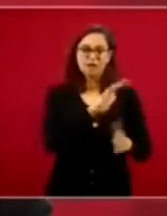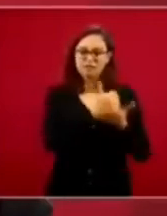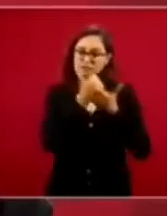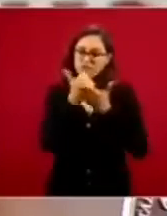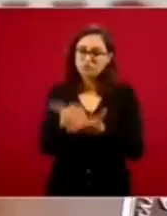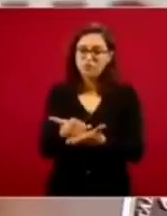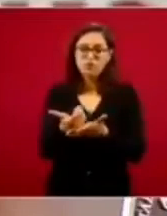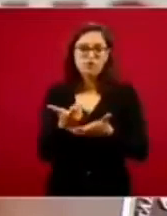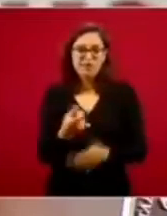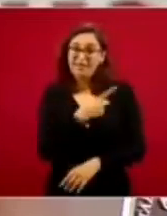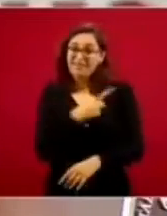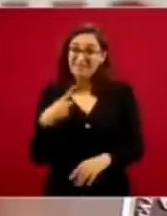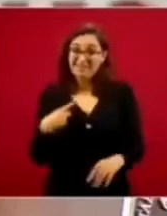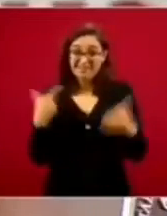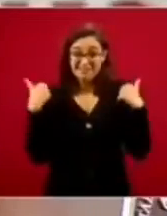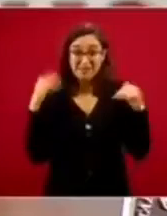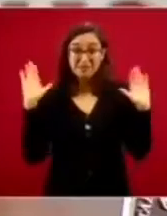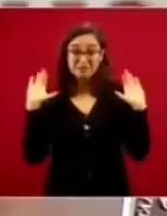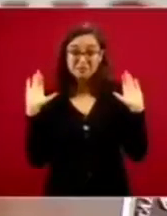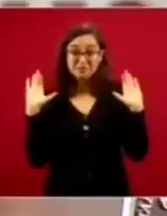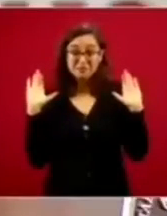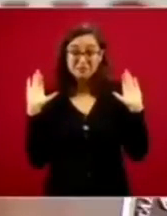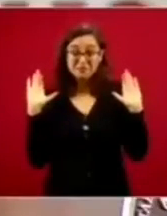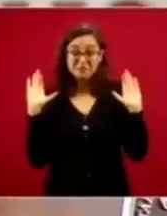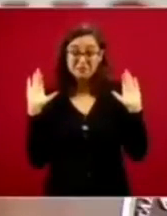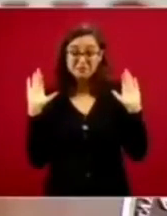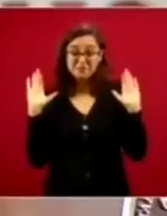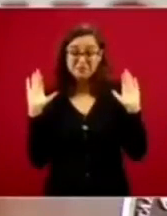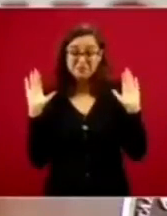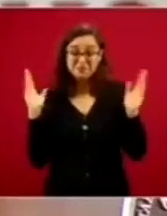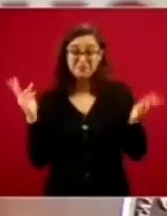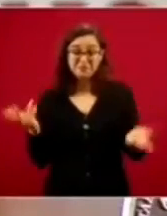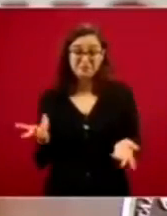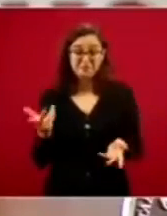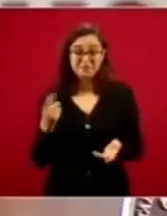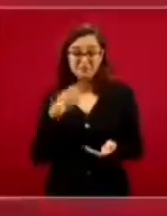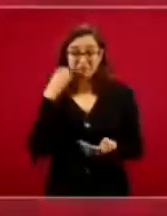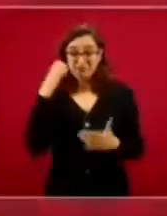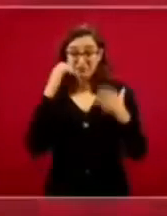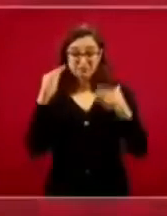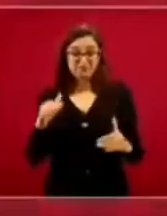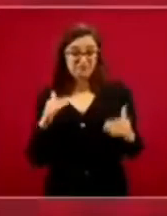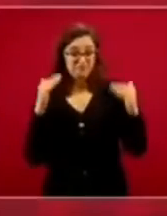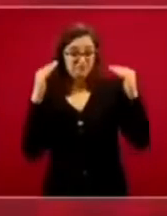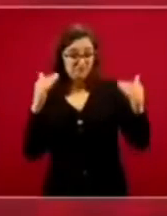más la gente de la academia,